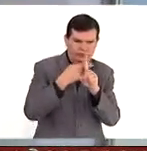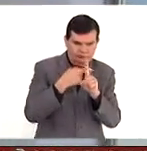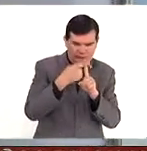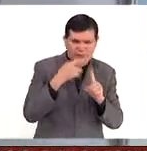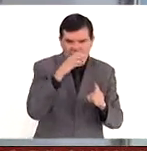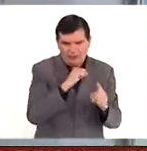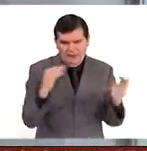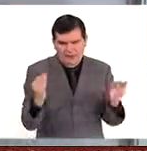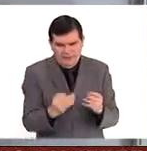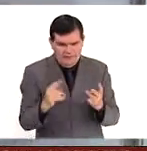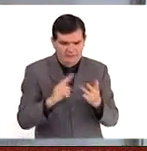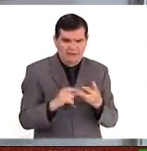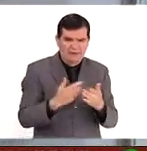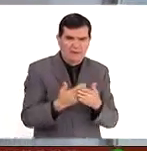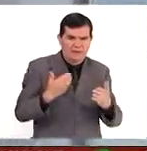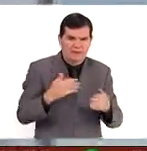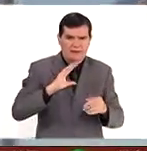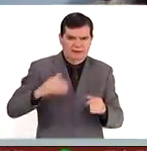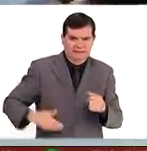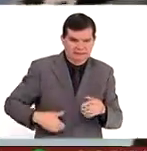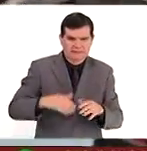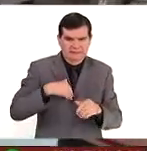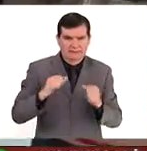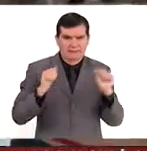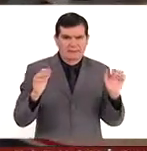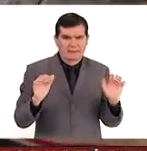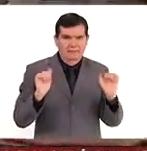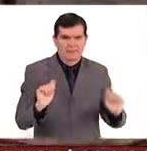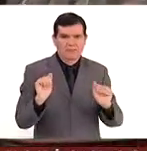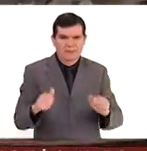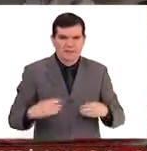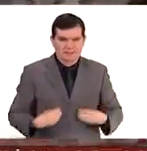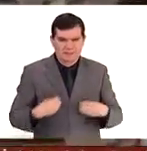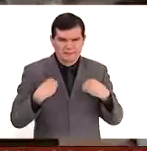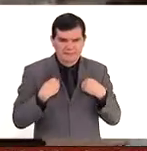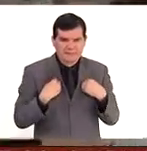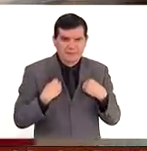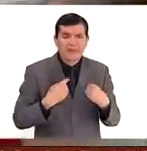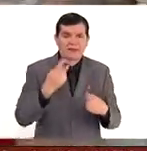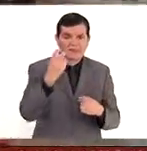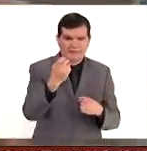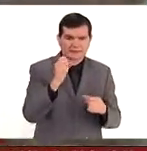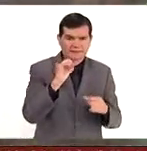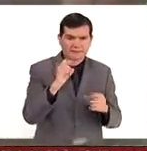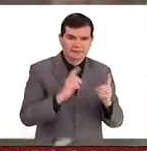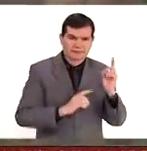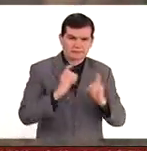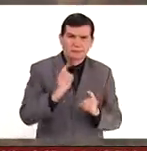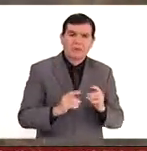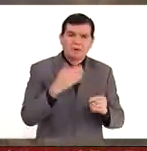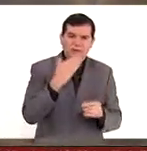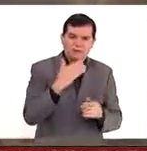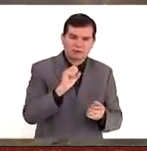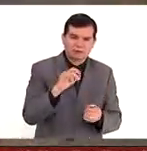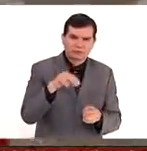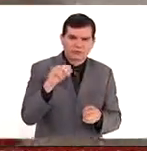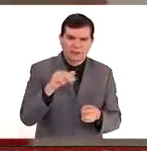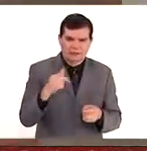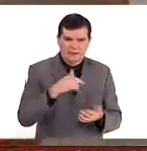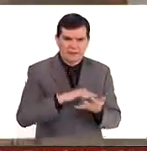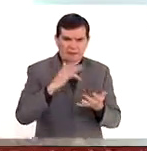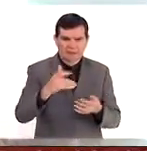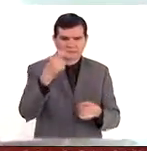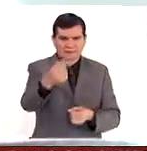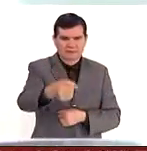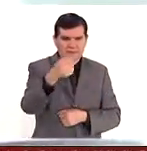y así podemos prevenir bastantes accidentes y salvar vidas. Sin duda que sí, Susana. Me da mucho gusto saludarte hasta allá,